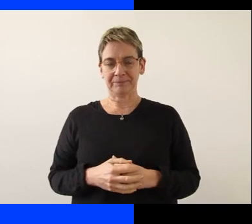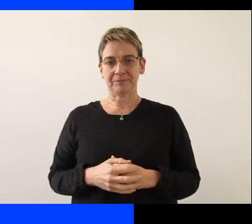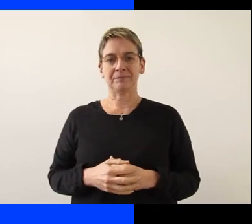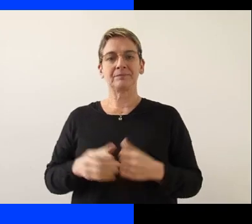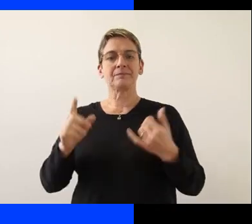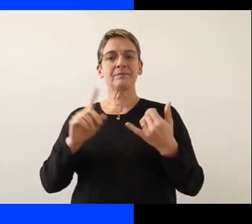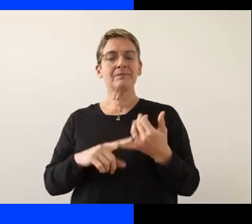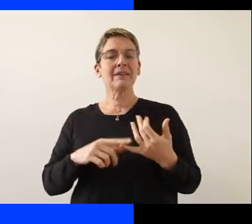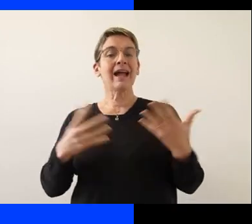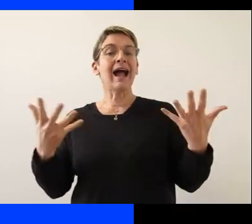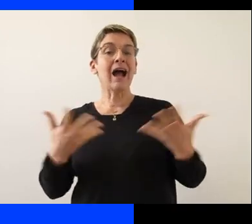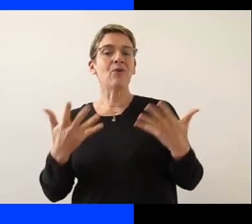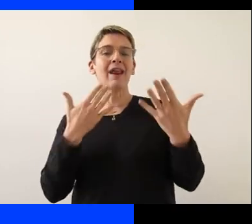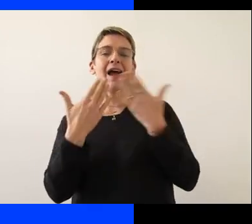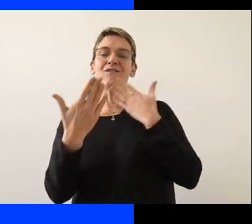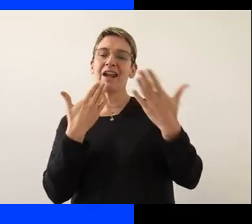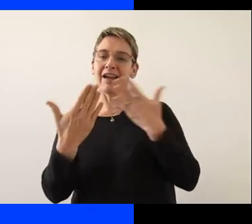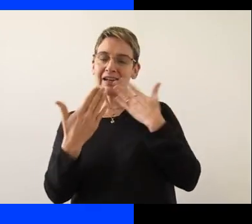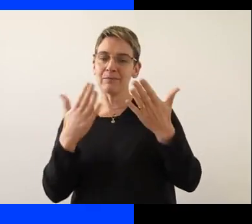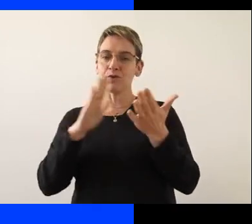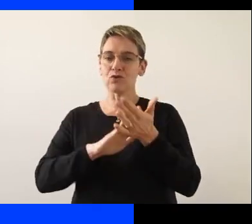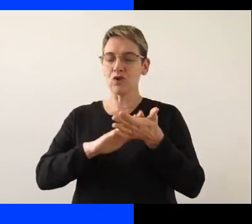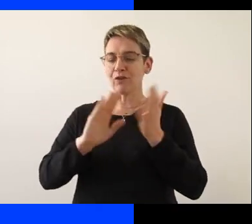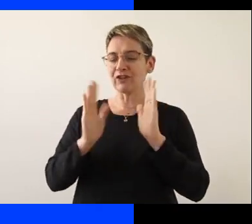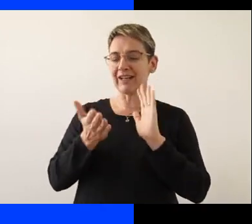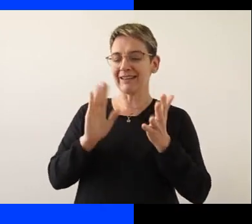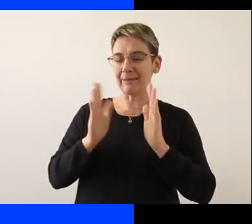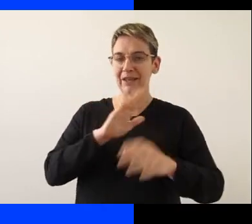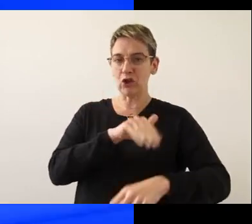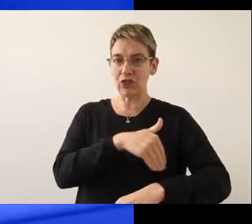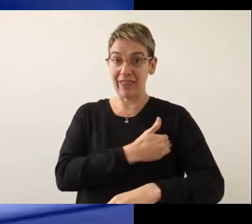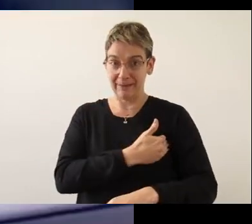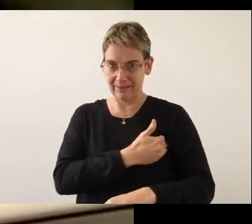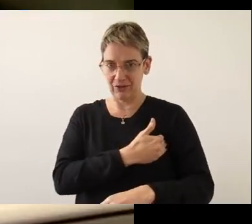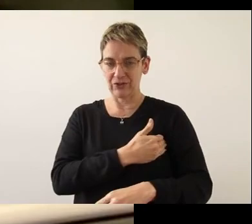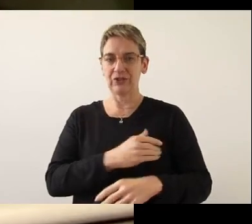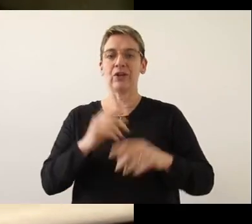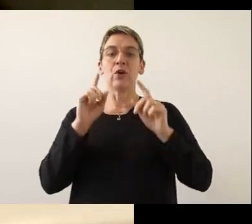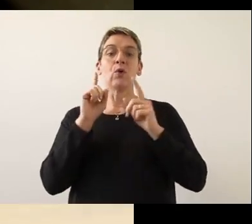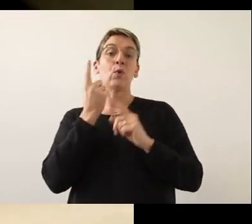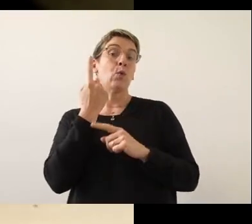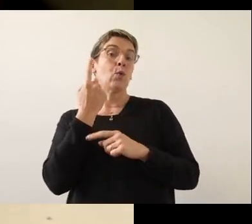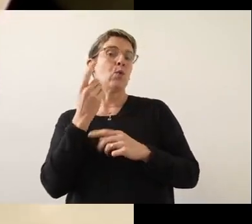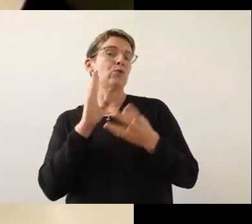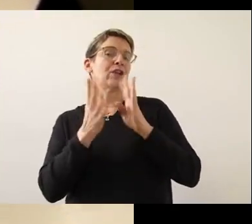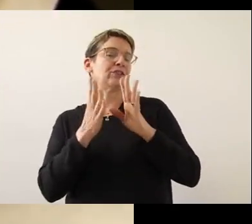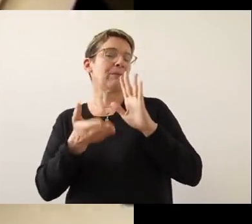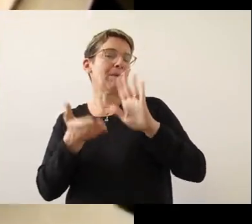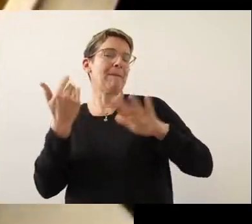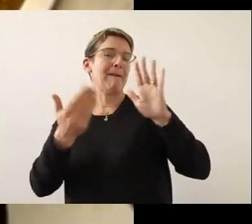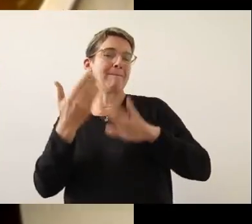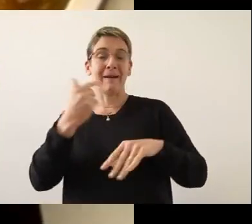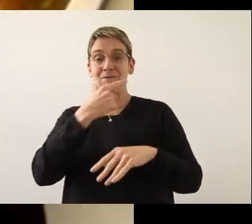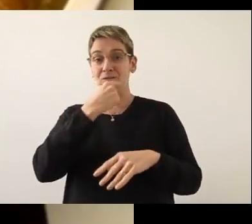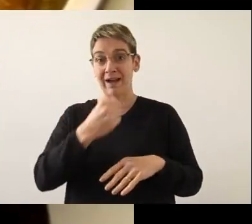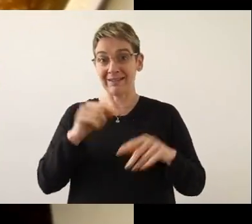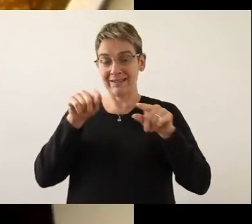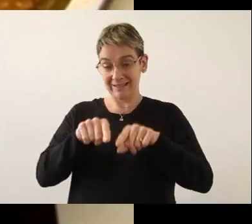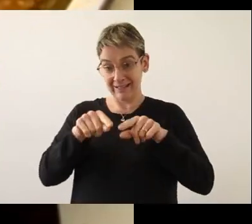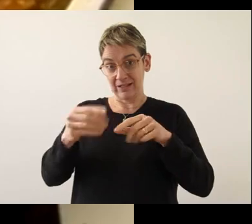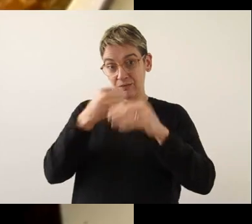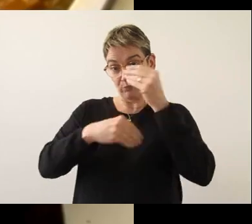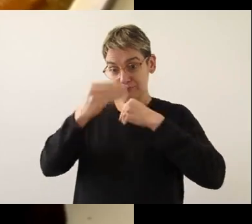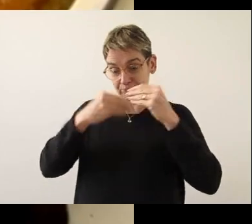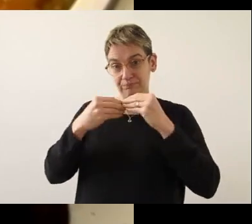Hablaremos sobre tratamientos térmicos. Uno de los tratamientos más populares en la conservación de alimentos